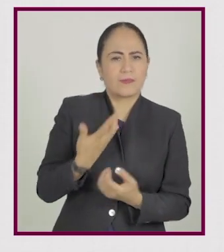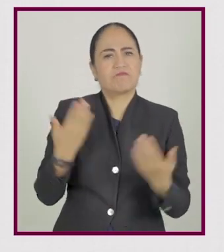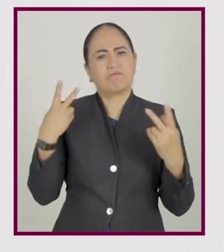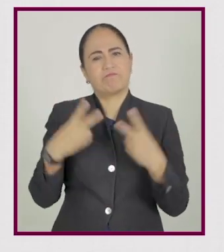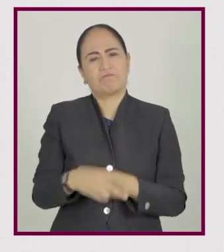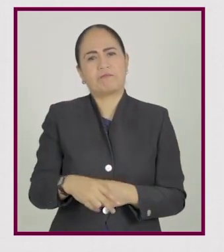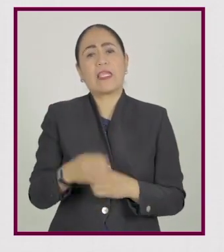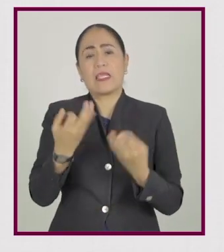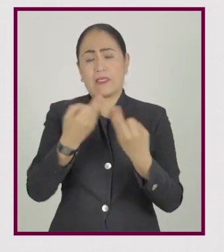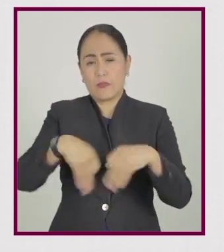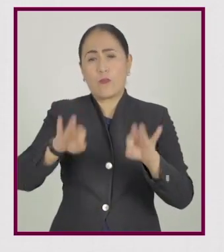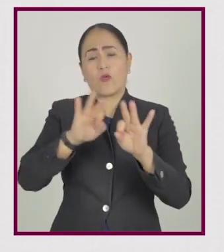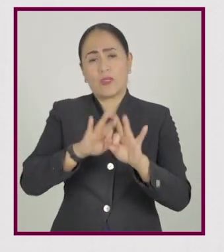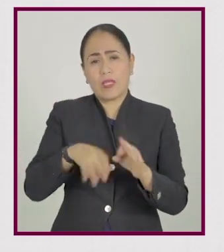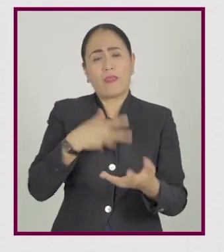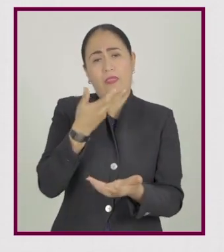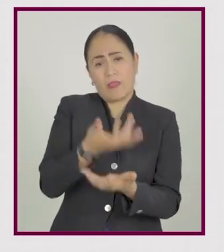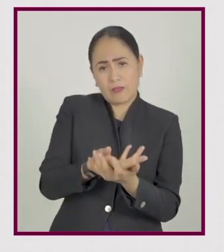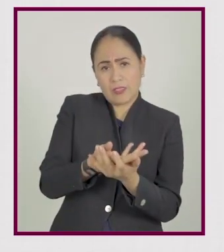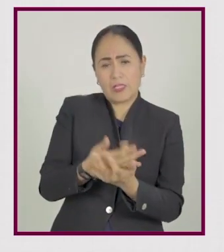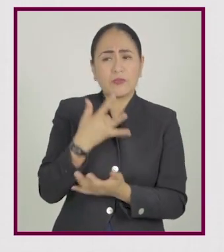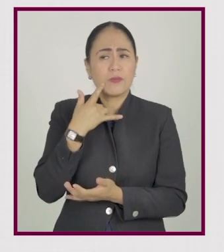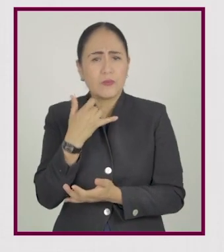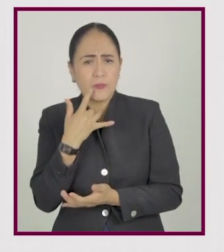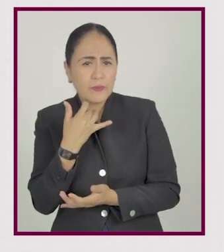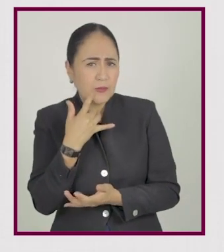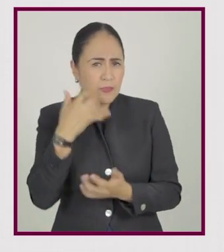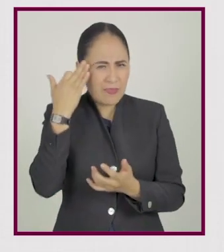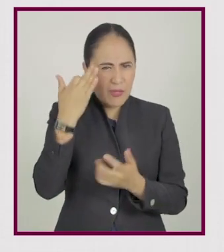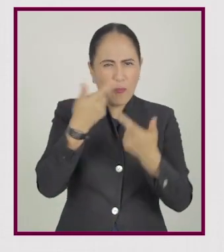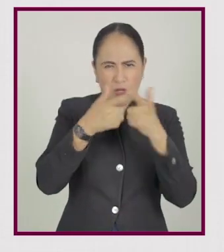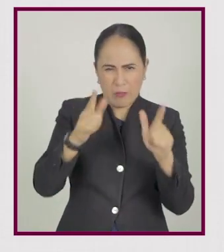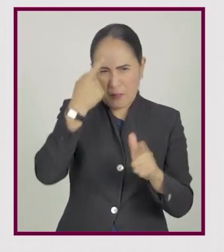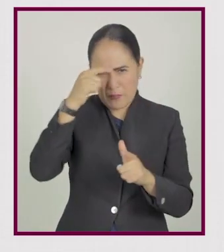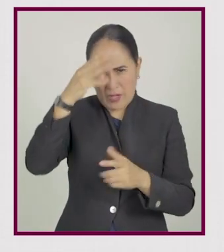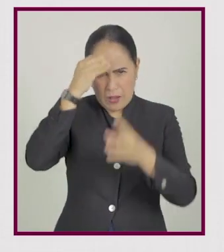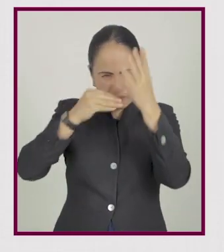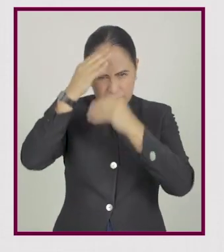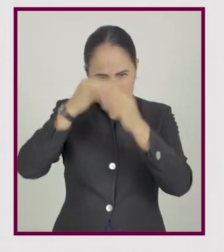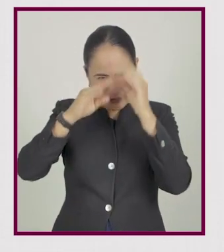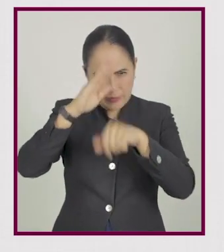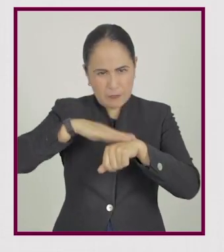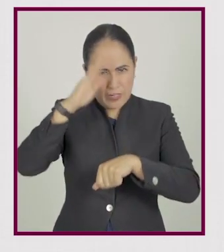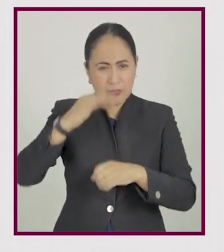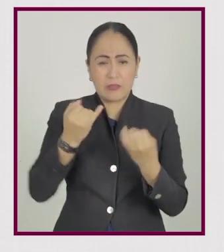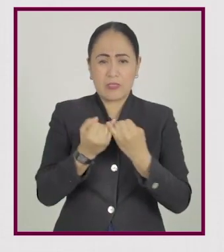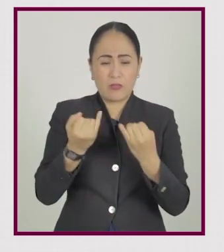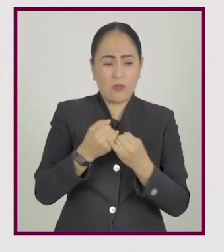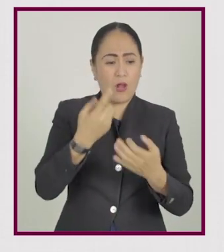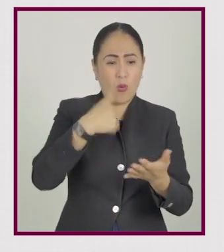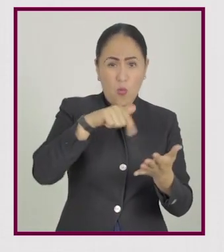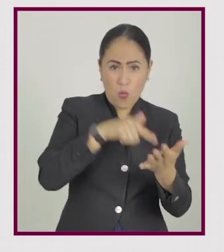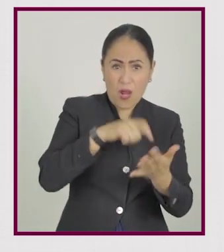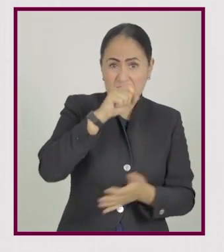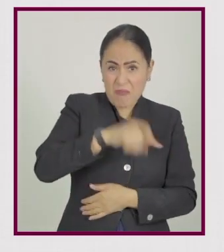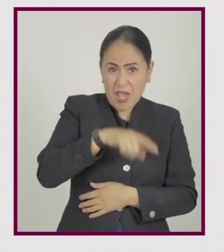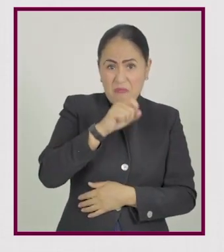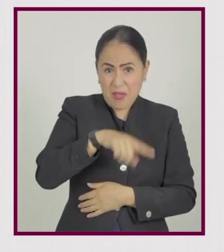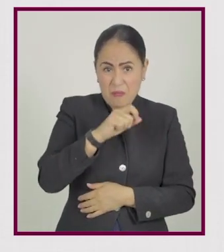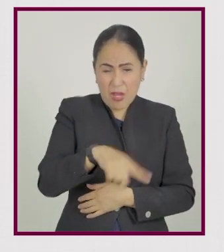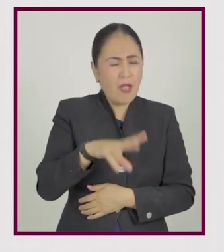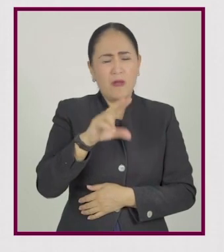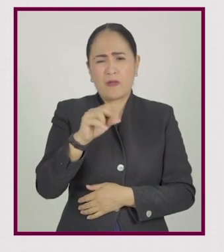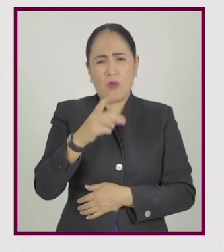importante el descanso y la diversión para que puedas aprender. También trata de alternar los lugares donde estudias. La